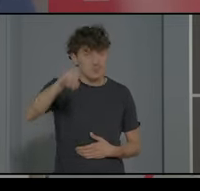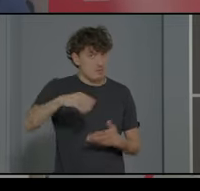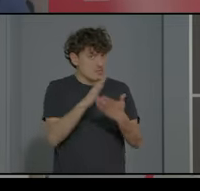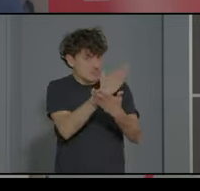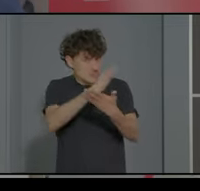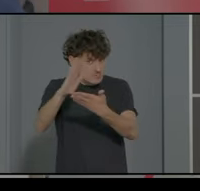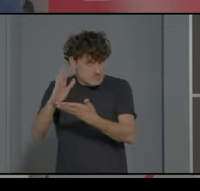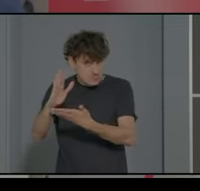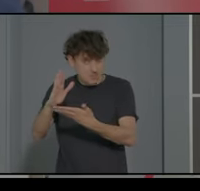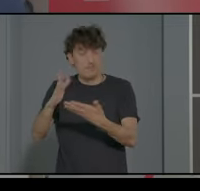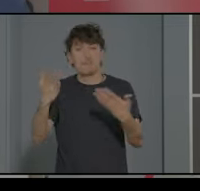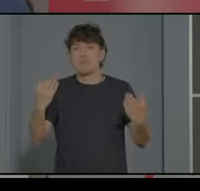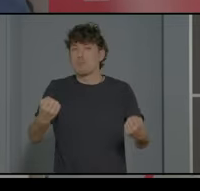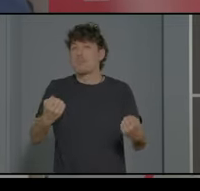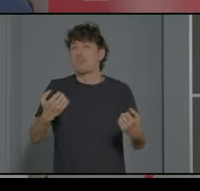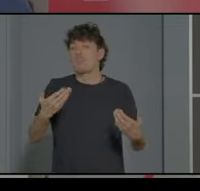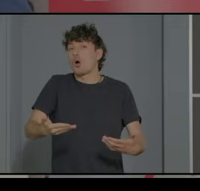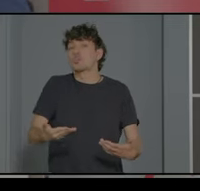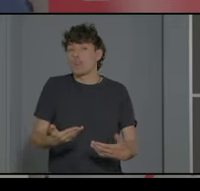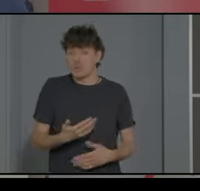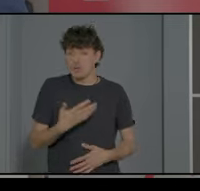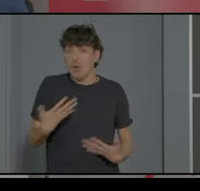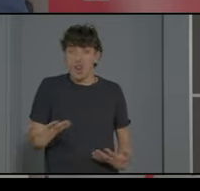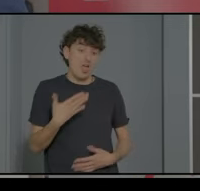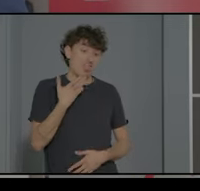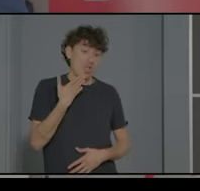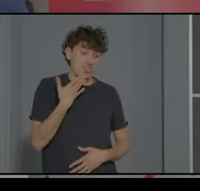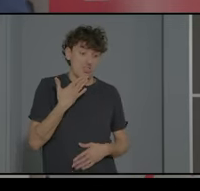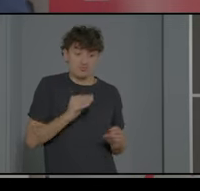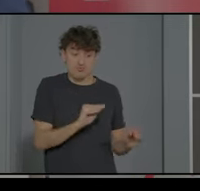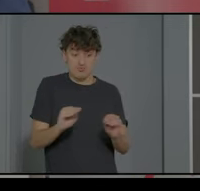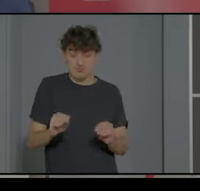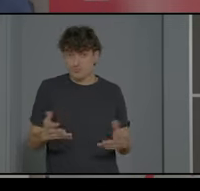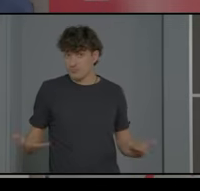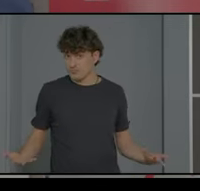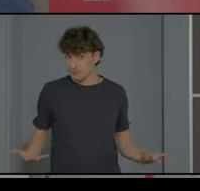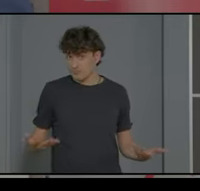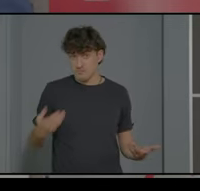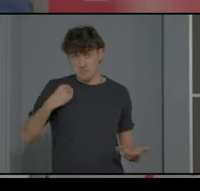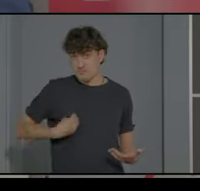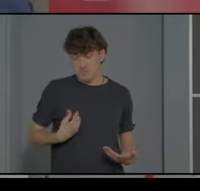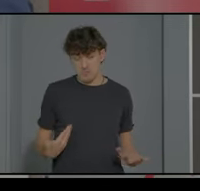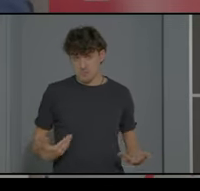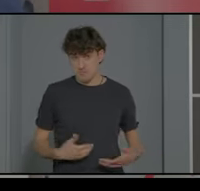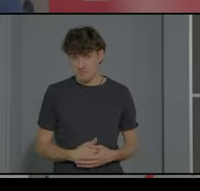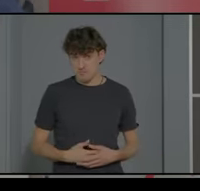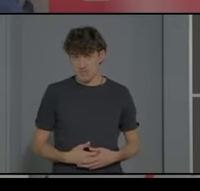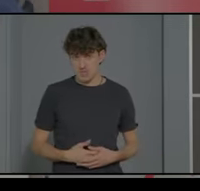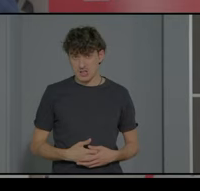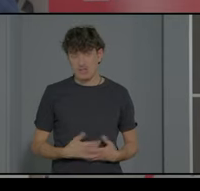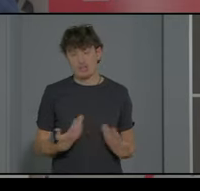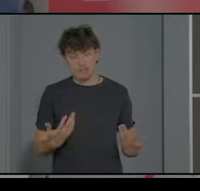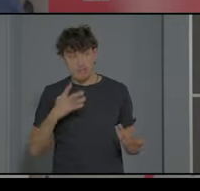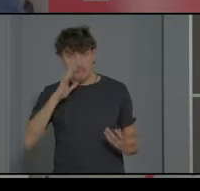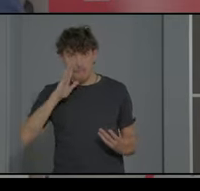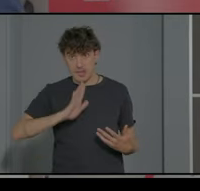importante respecto a lo que es la edad, la edad cronológica. Y nos pasa igual. Tiene bastante lógica